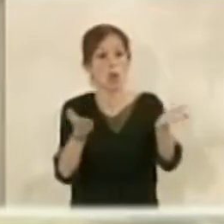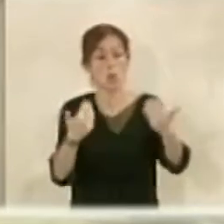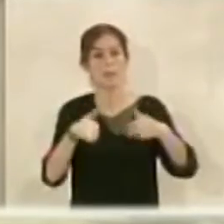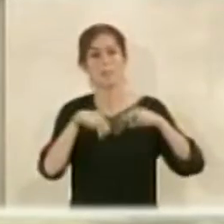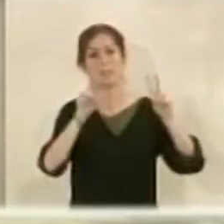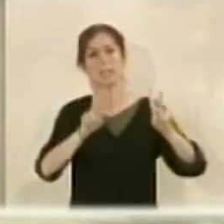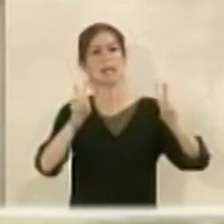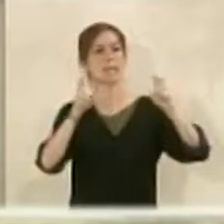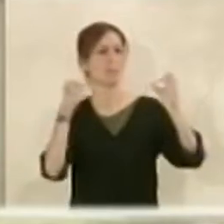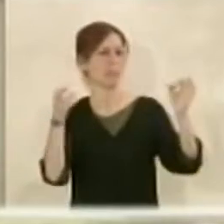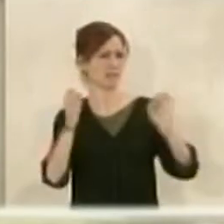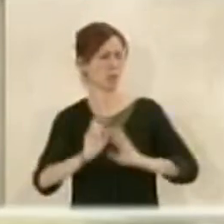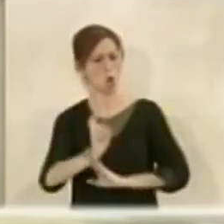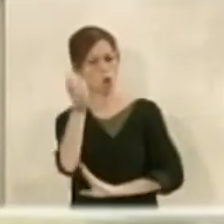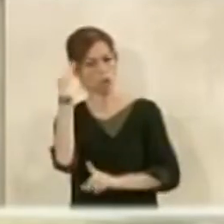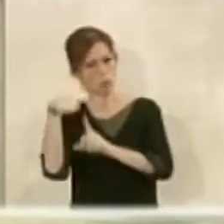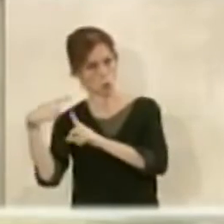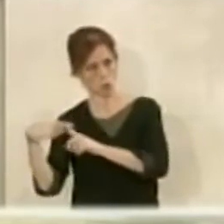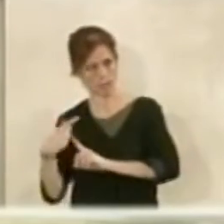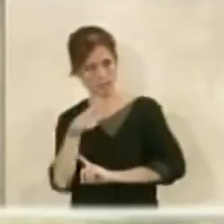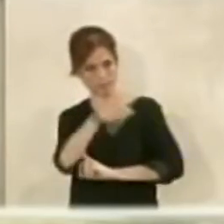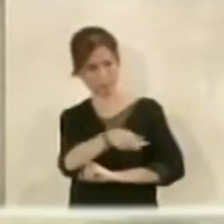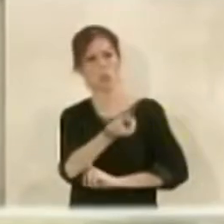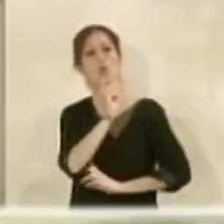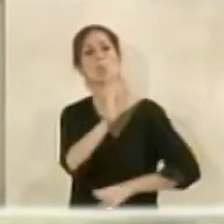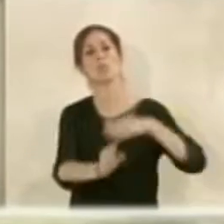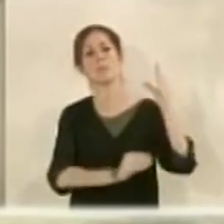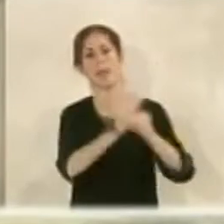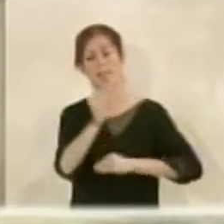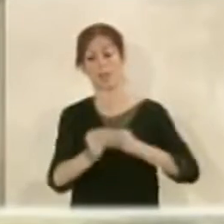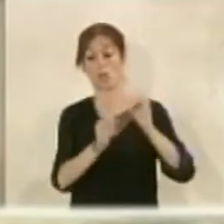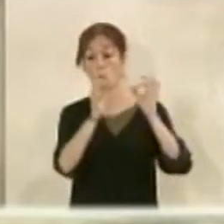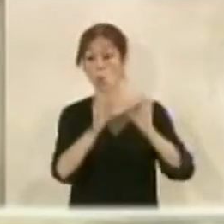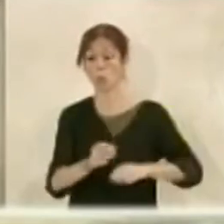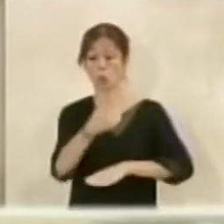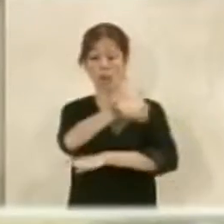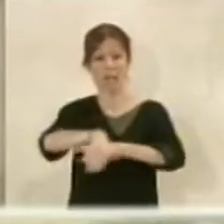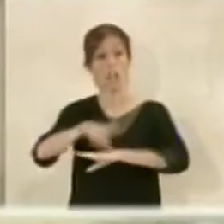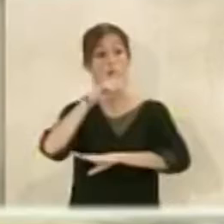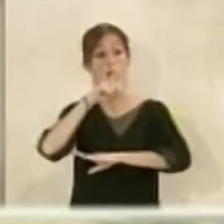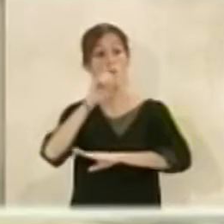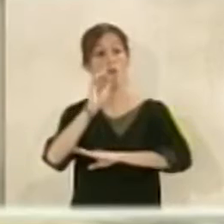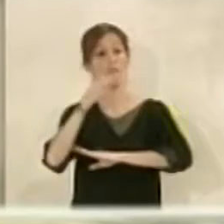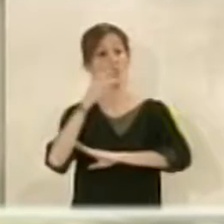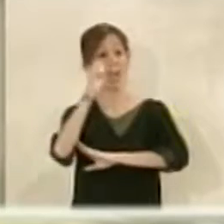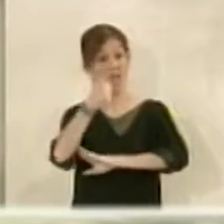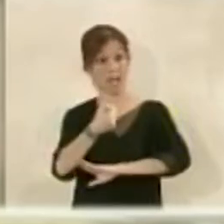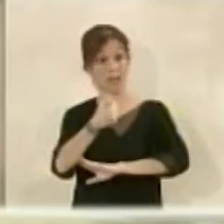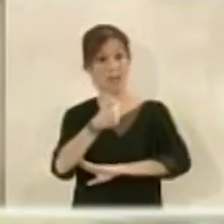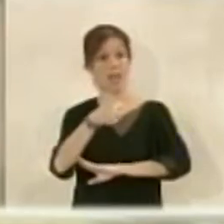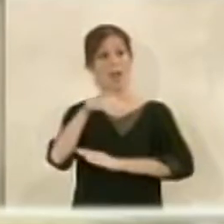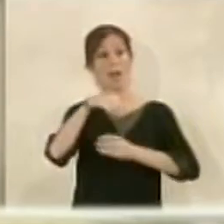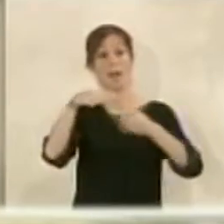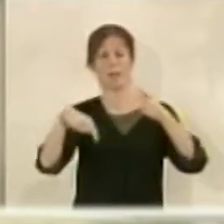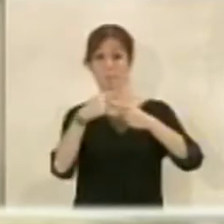El tema es otras cuestiones. ¿Qué se va a hacer? Pues se va a levantar en la parte de UIS por Verá en vez de baja más tres